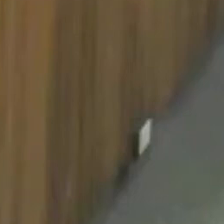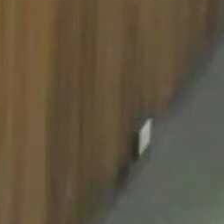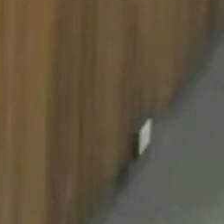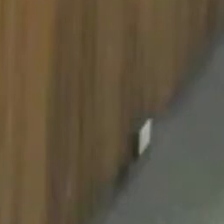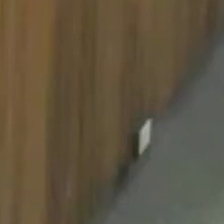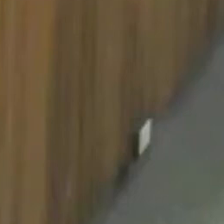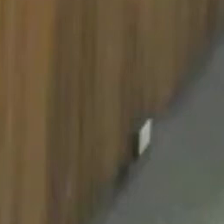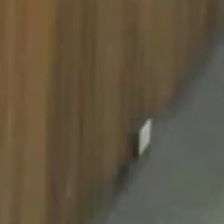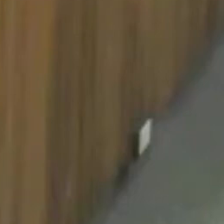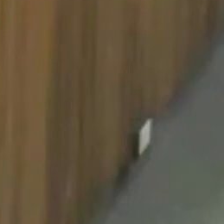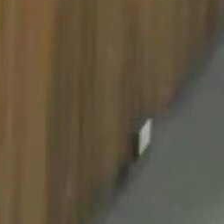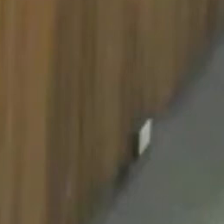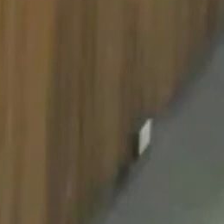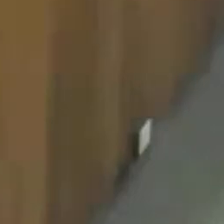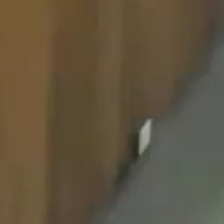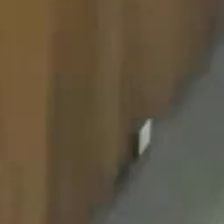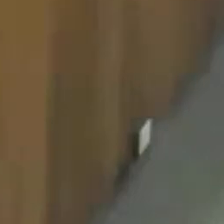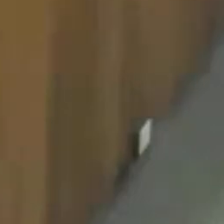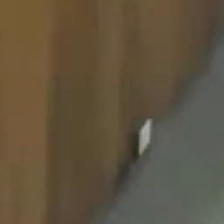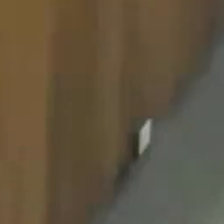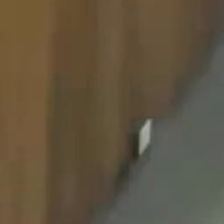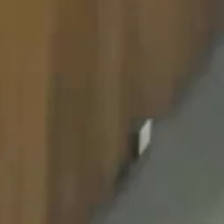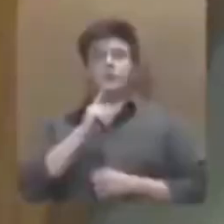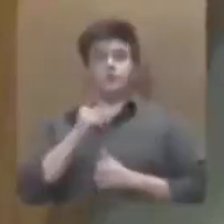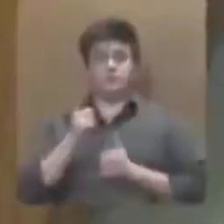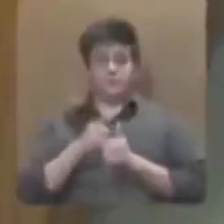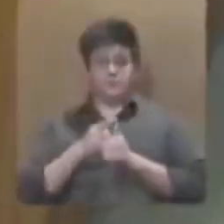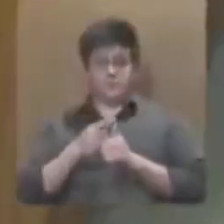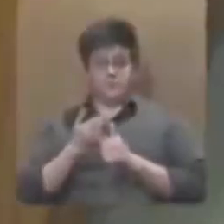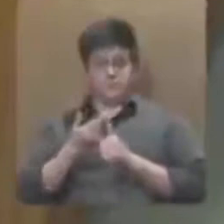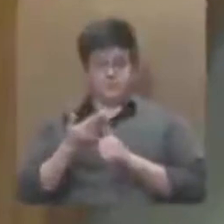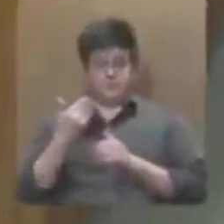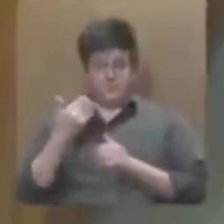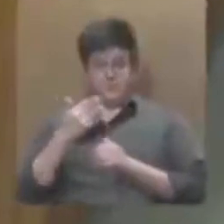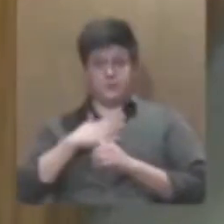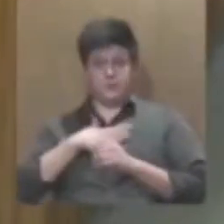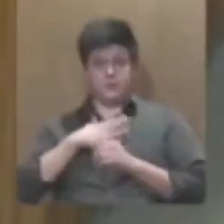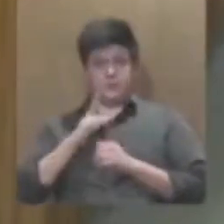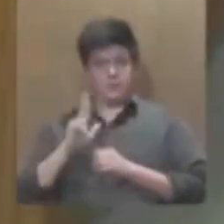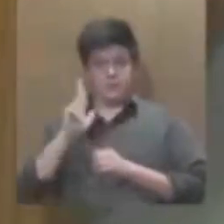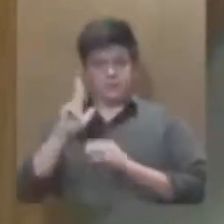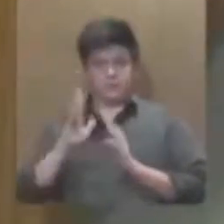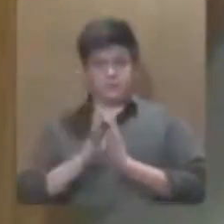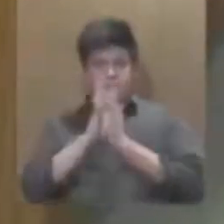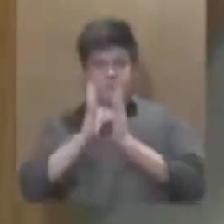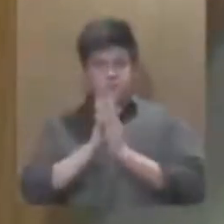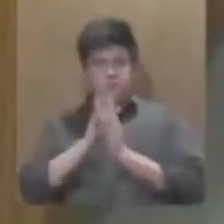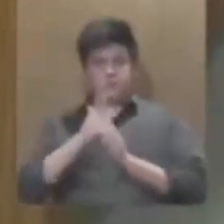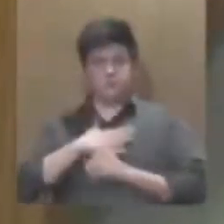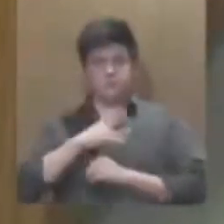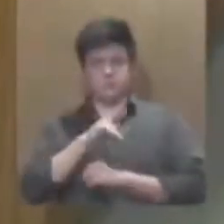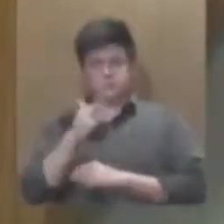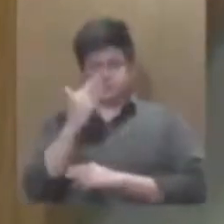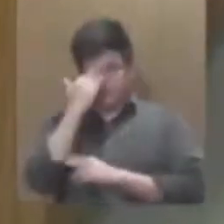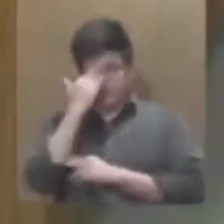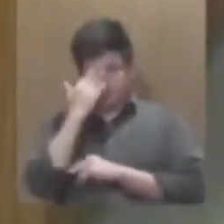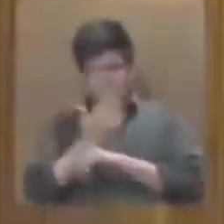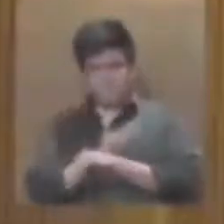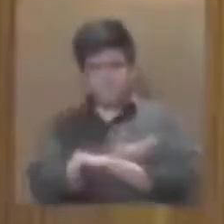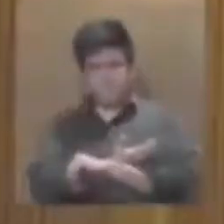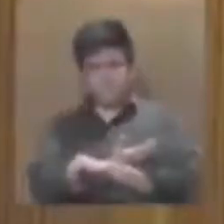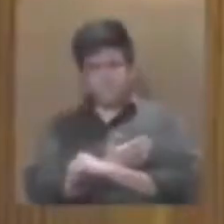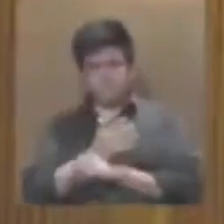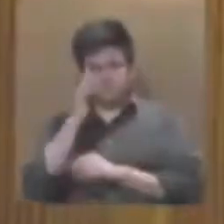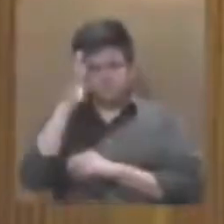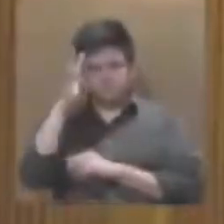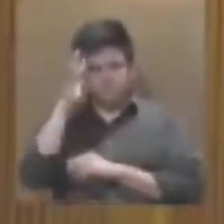Gracias presidente diputadas y diputados antes de posicionar sobre esta reserva, mi reconocimiento al compañero Mario